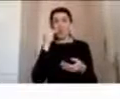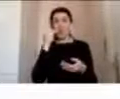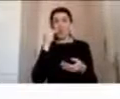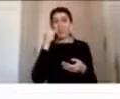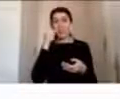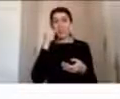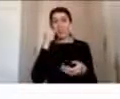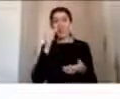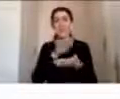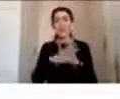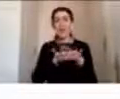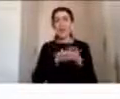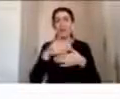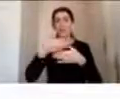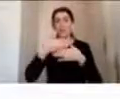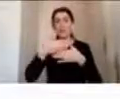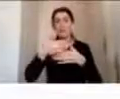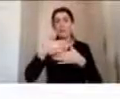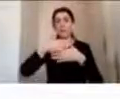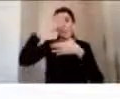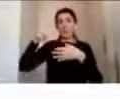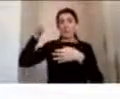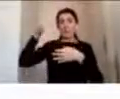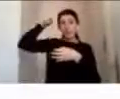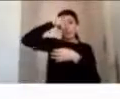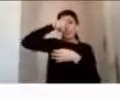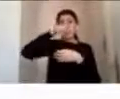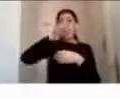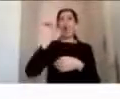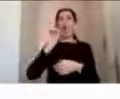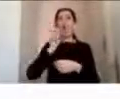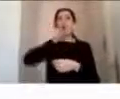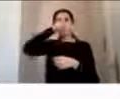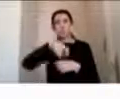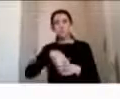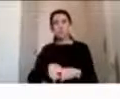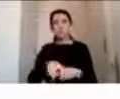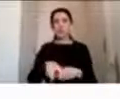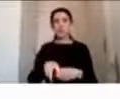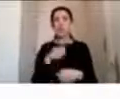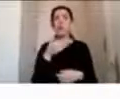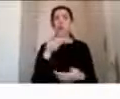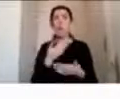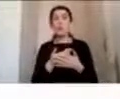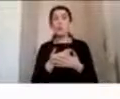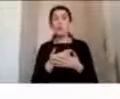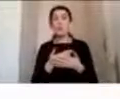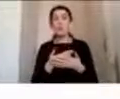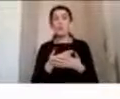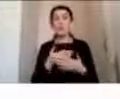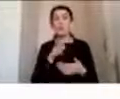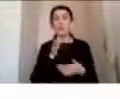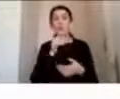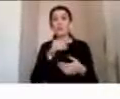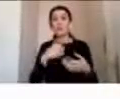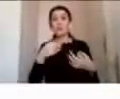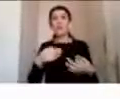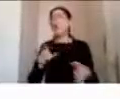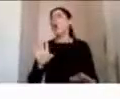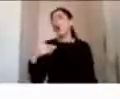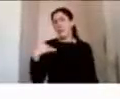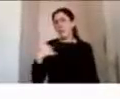un juego, a un refalín de manera insegura. El adulto dice, ah, no, pero no importa porque yo lo estoy mirando.